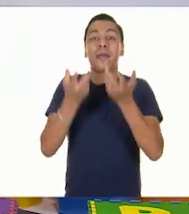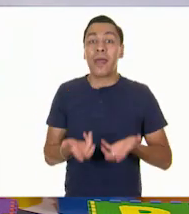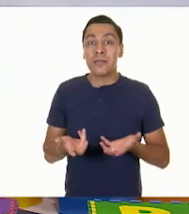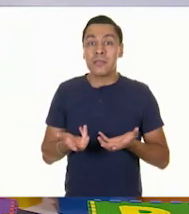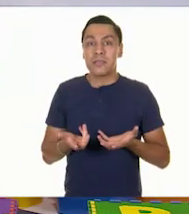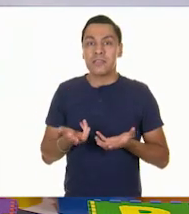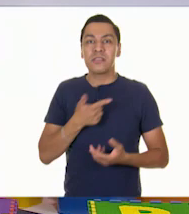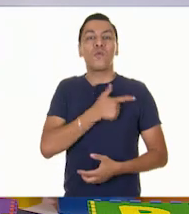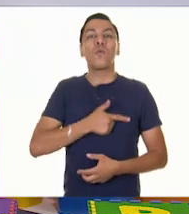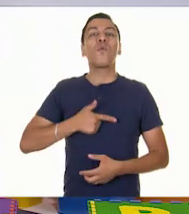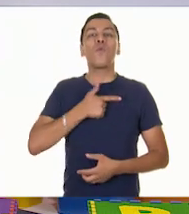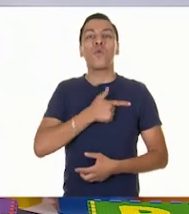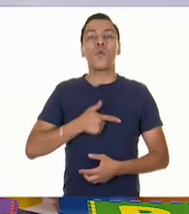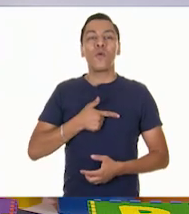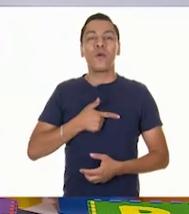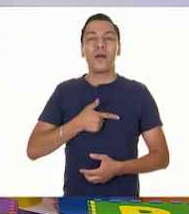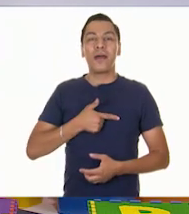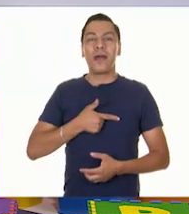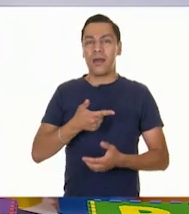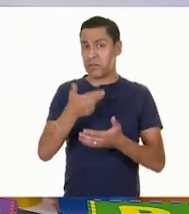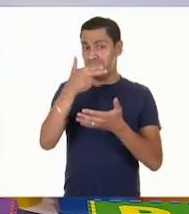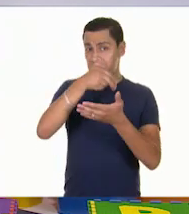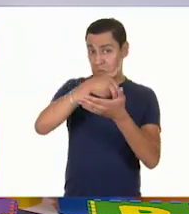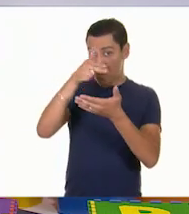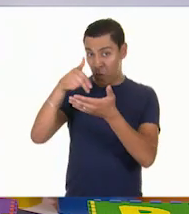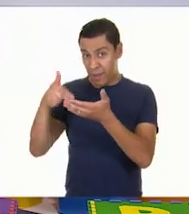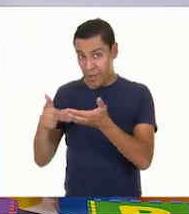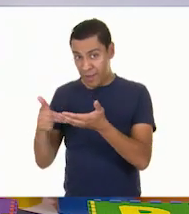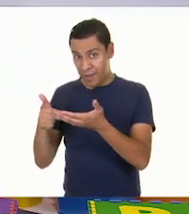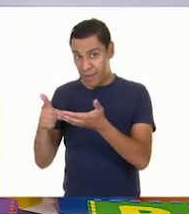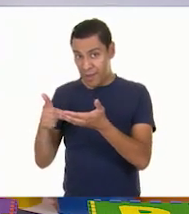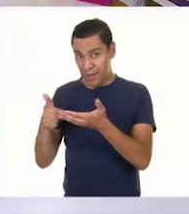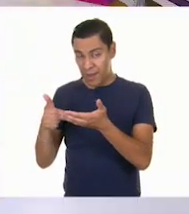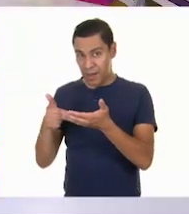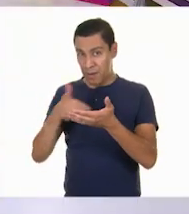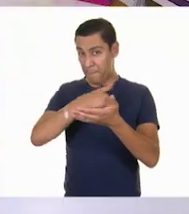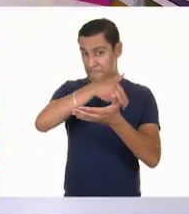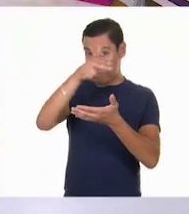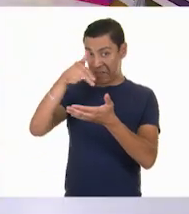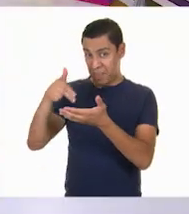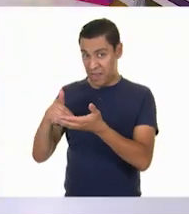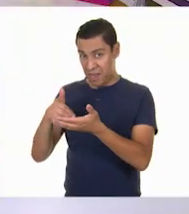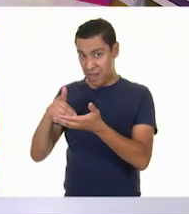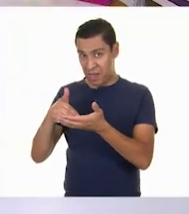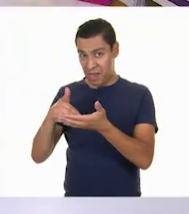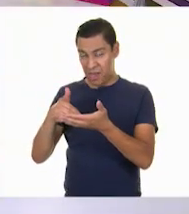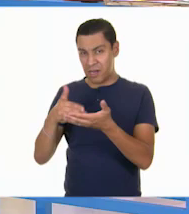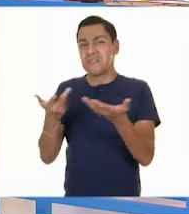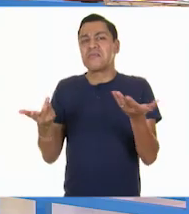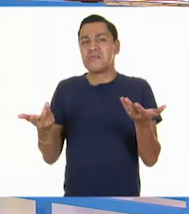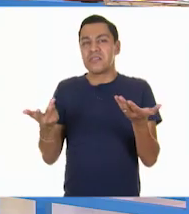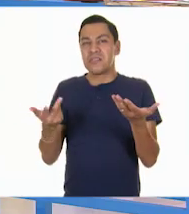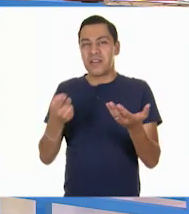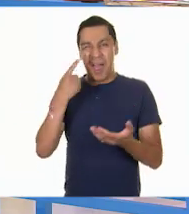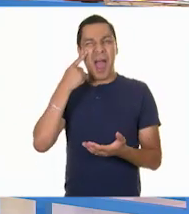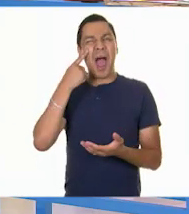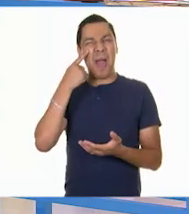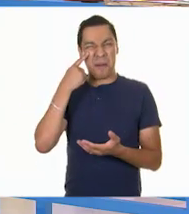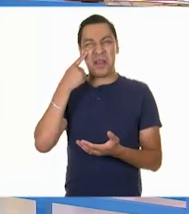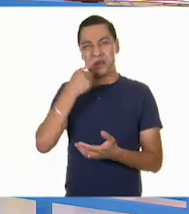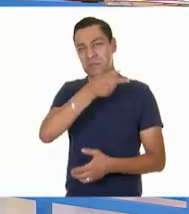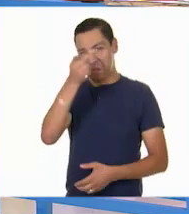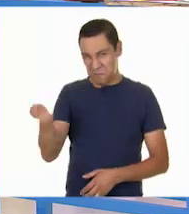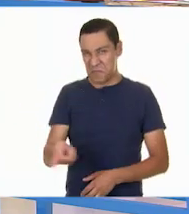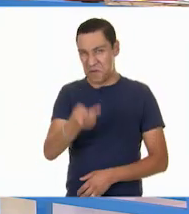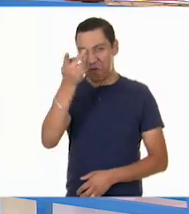¿Qué les gusta hacer? Veamos. ¿Dibujar? Sí. ¿Pintar? También. Vamos a ver, vamos a preguntarles, Pepe.